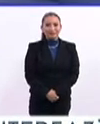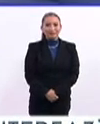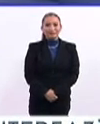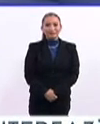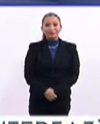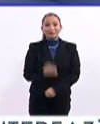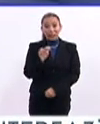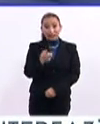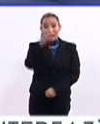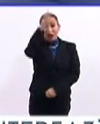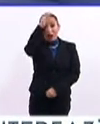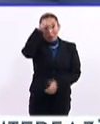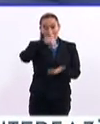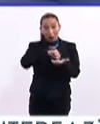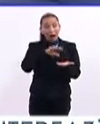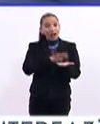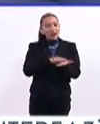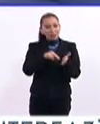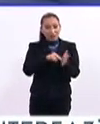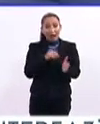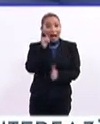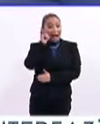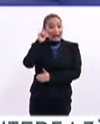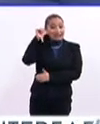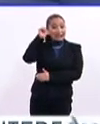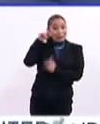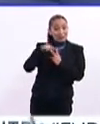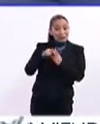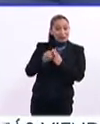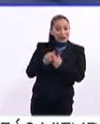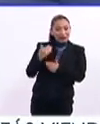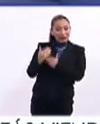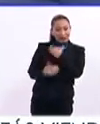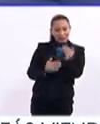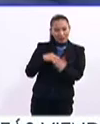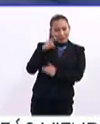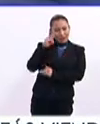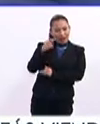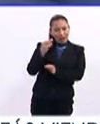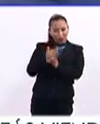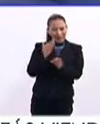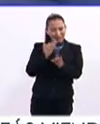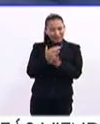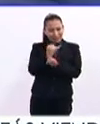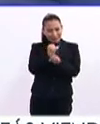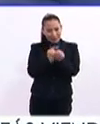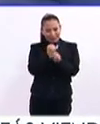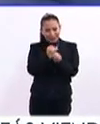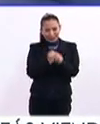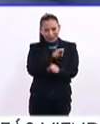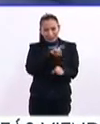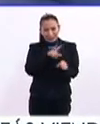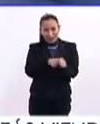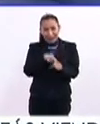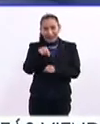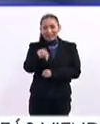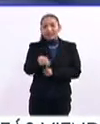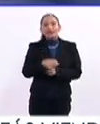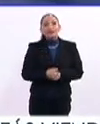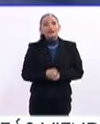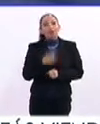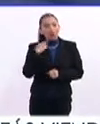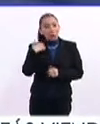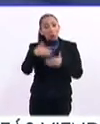Pues es un convenio que se firma apenas ayer, pero que sin duda alguna, como ya lo vimos en este reportaje especial, en esta nota,